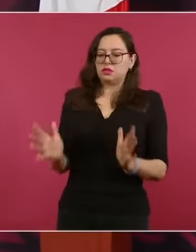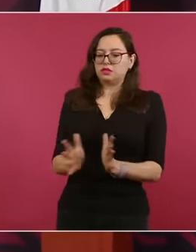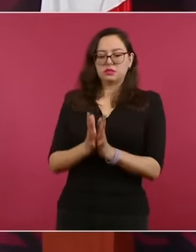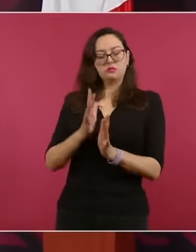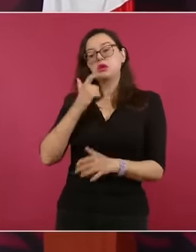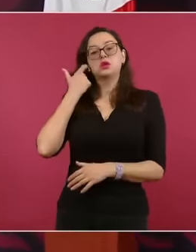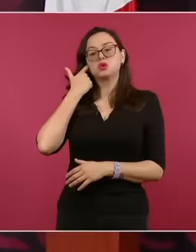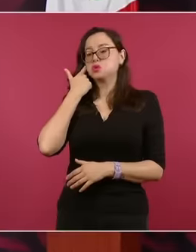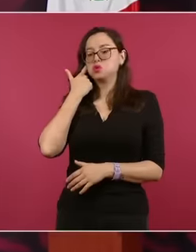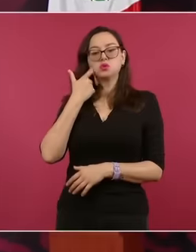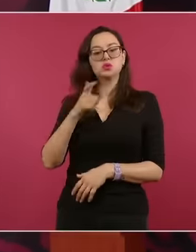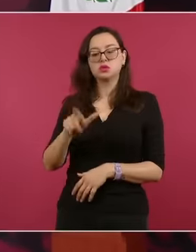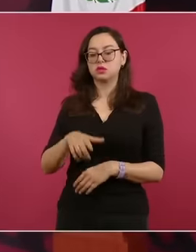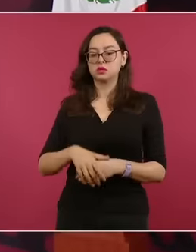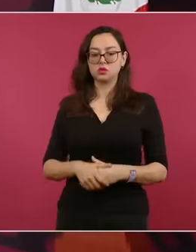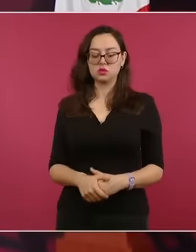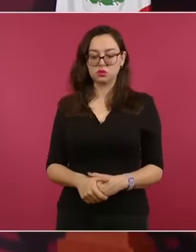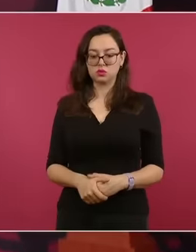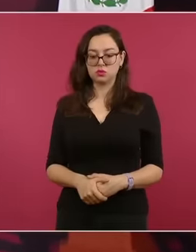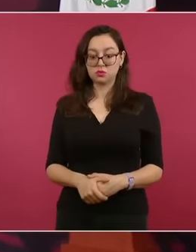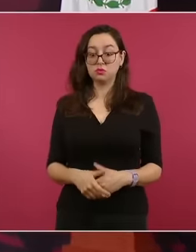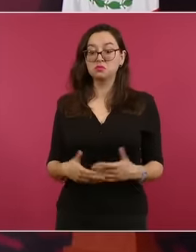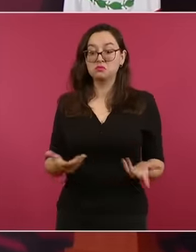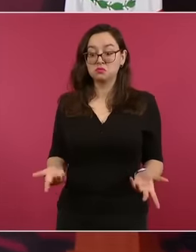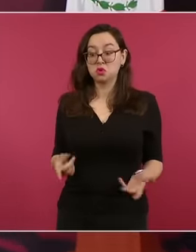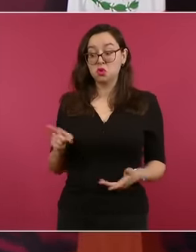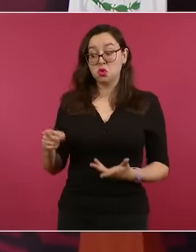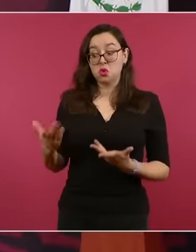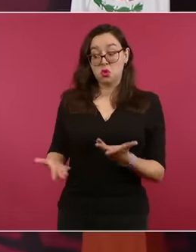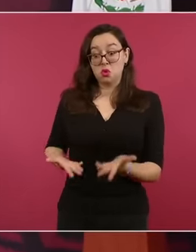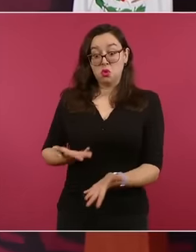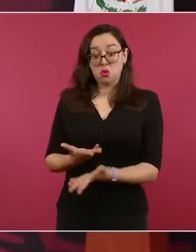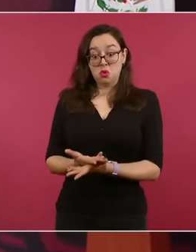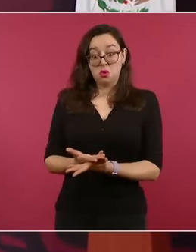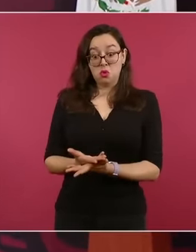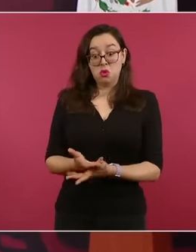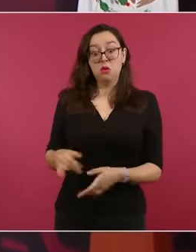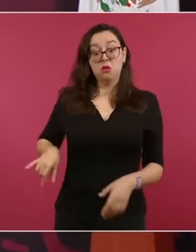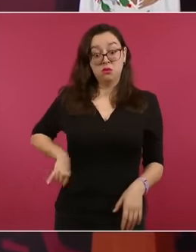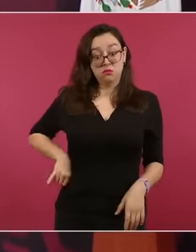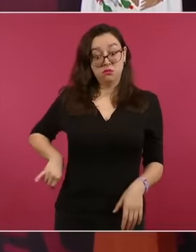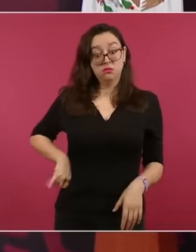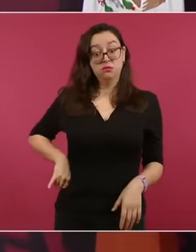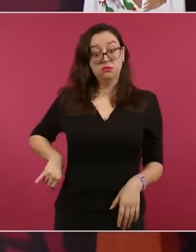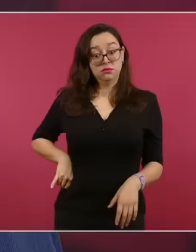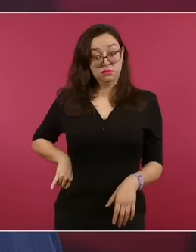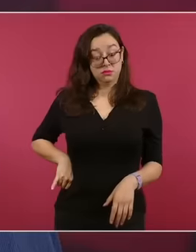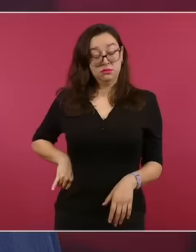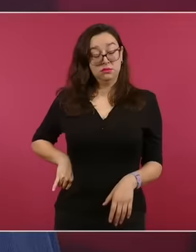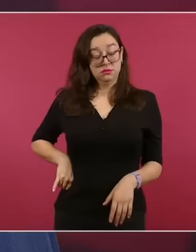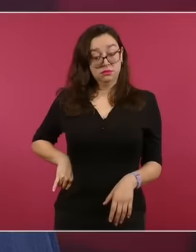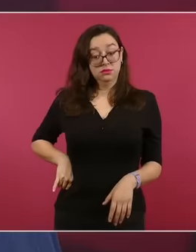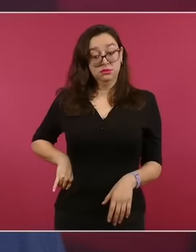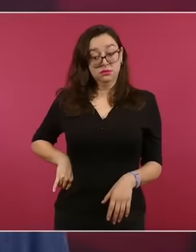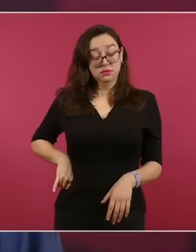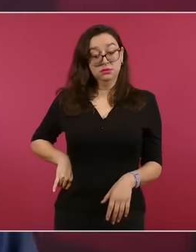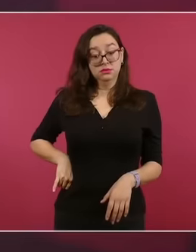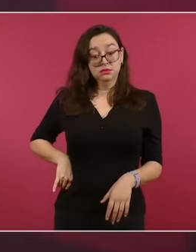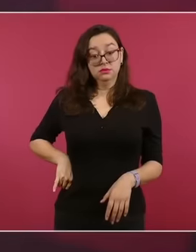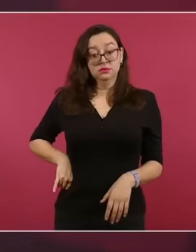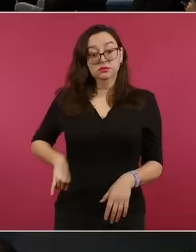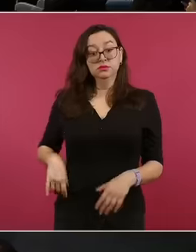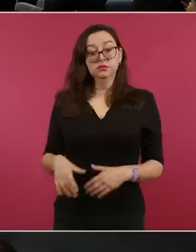Es interesante lo que ella plantea. Además, la